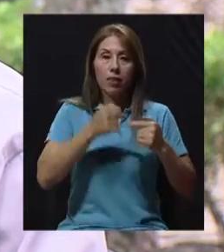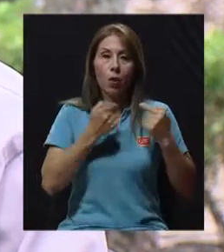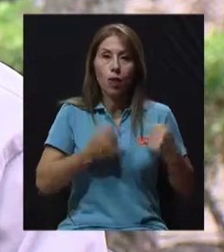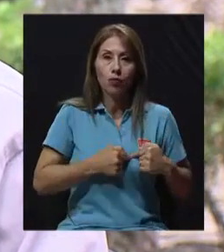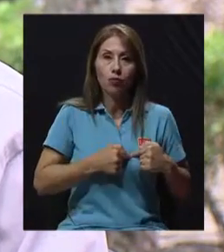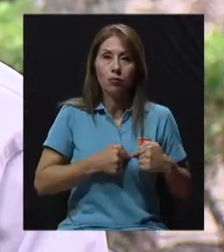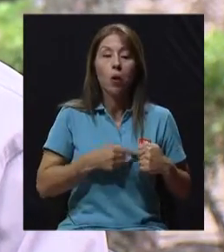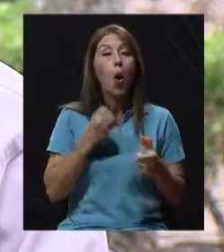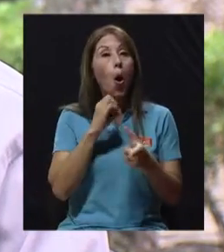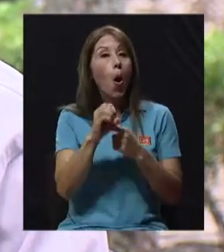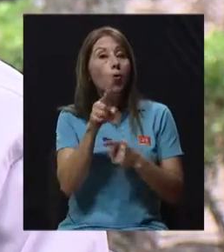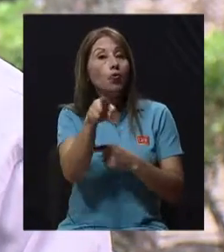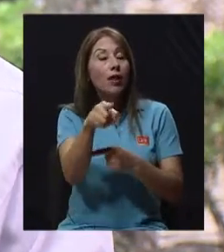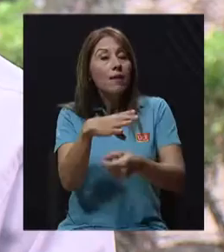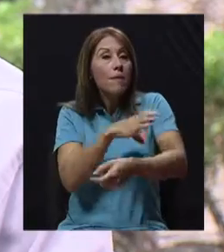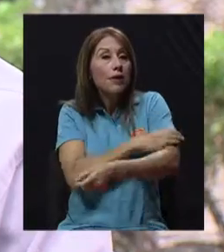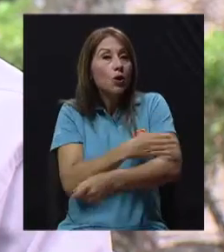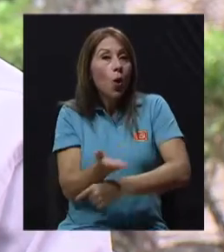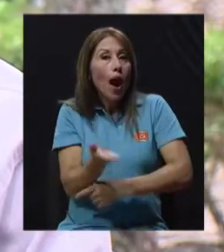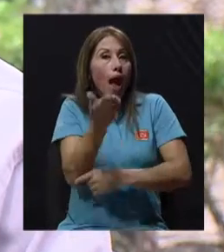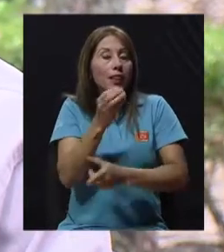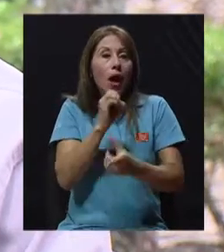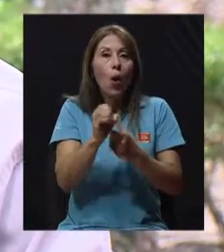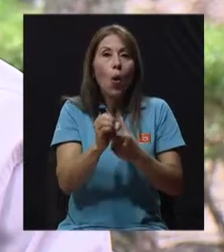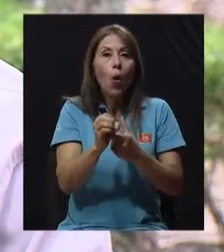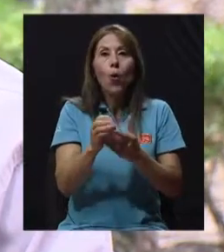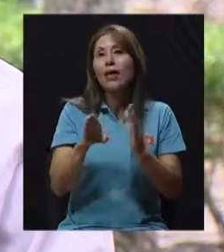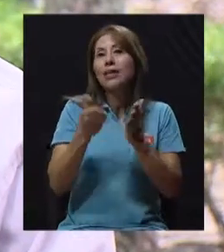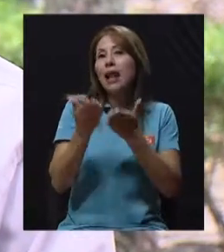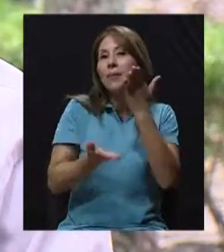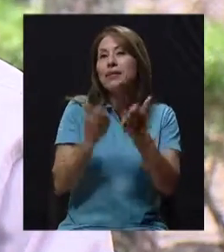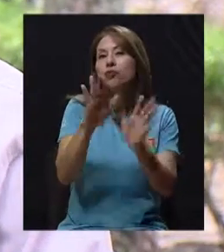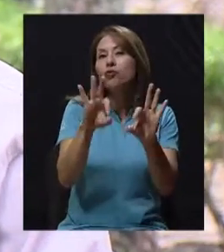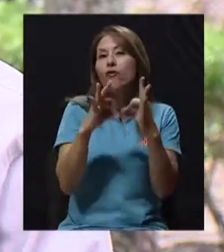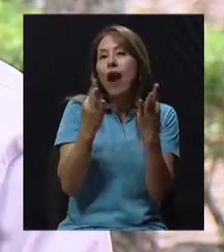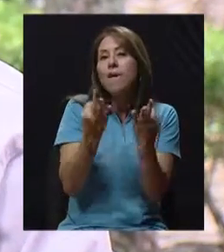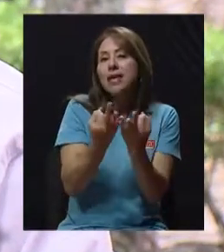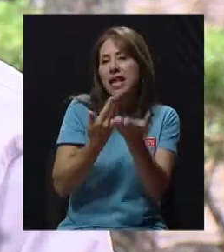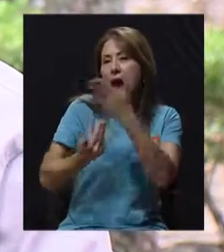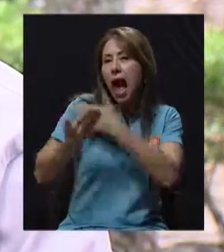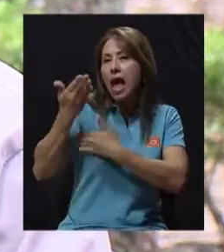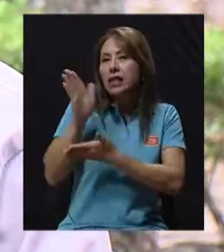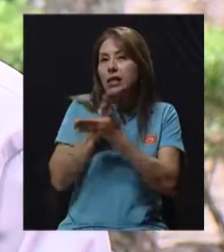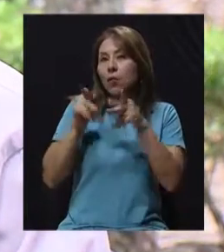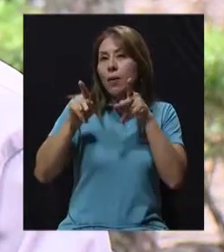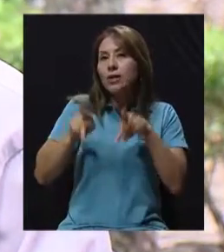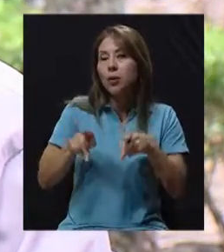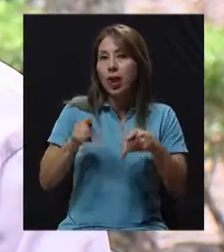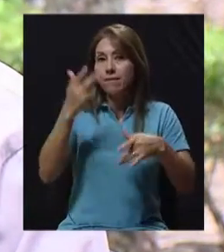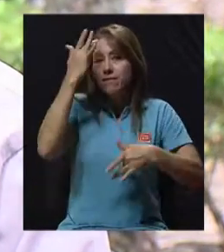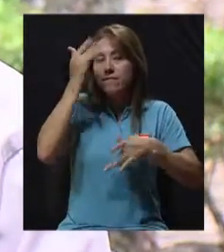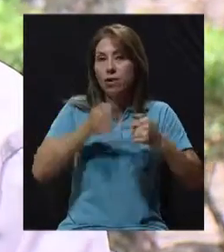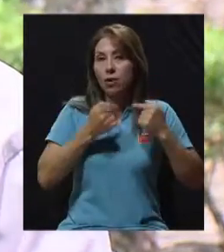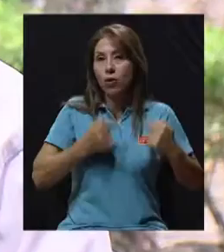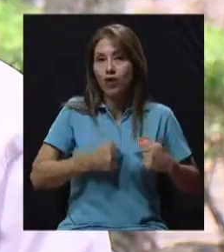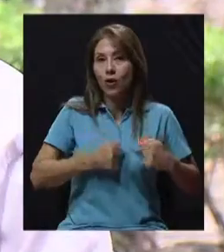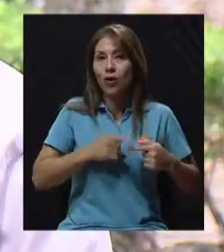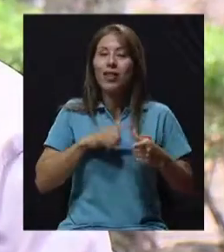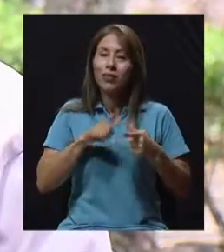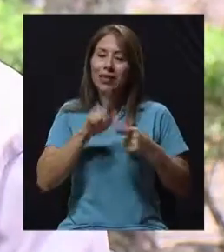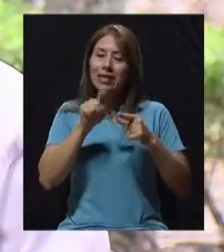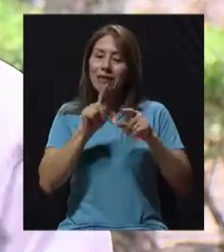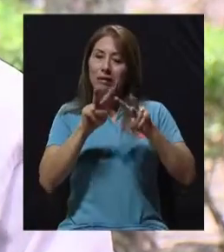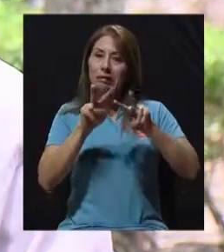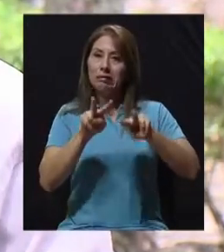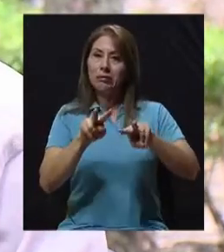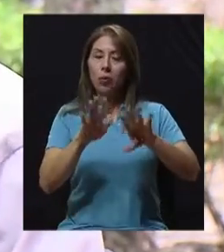si está en tratamiento para alguno de estos, si alguien en la familia ha tenido enfermedad del corazón. Entonces son factores de riesgo que van sumando posibilidades para que